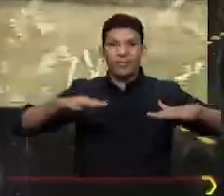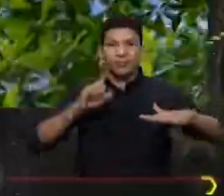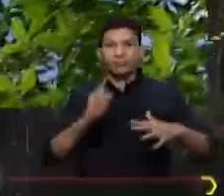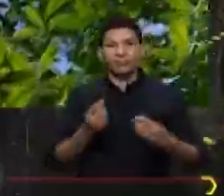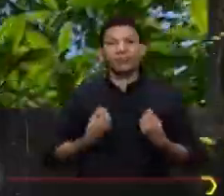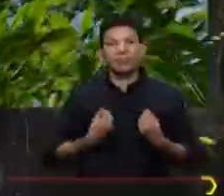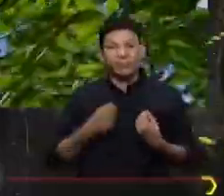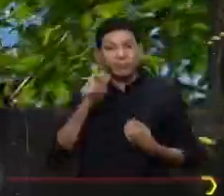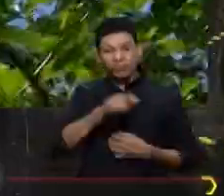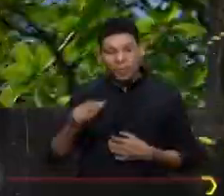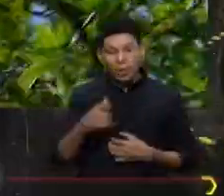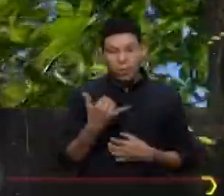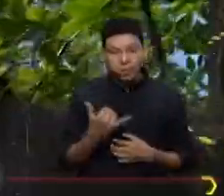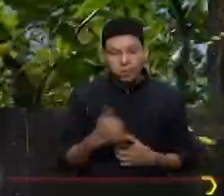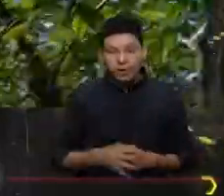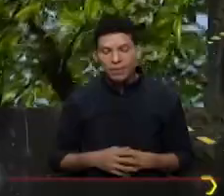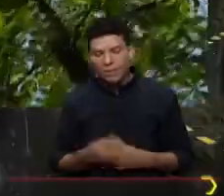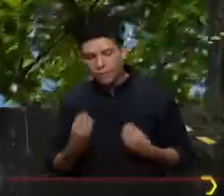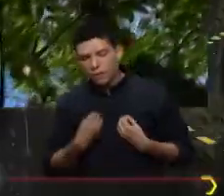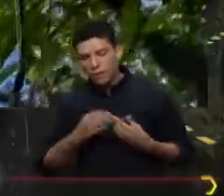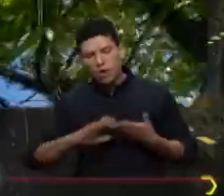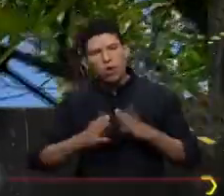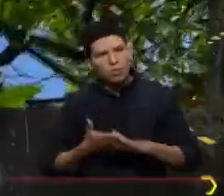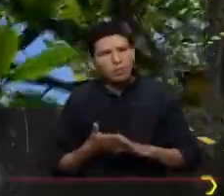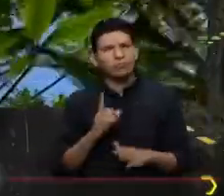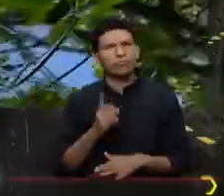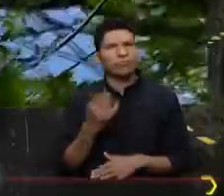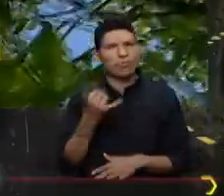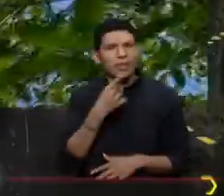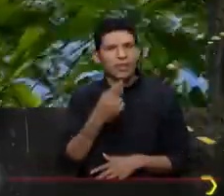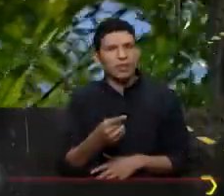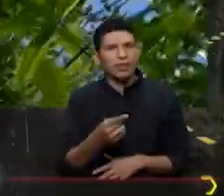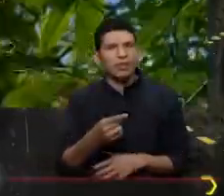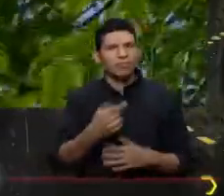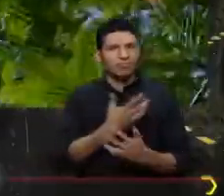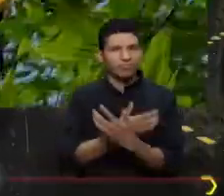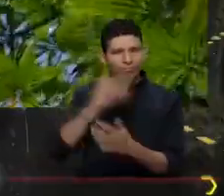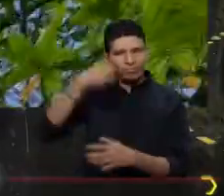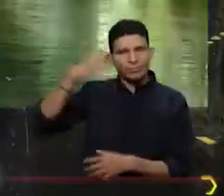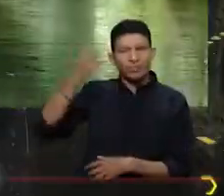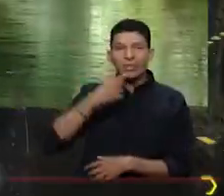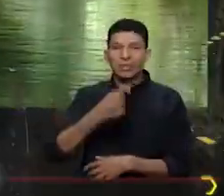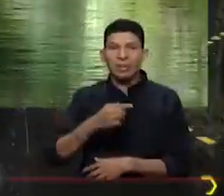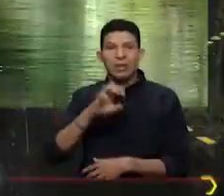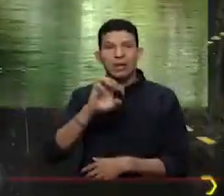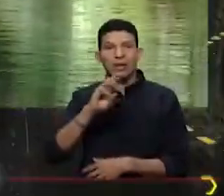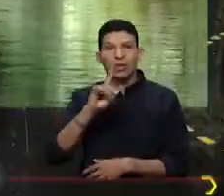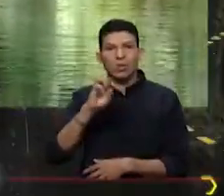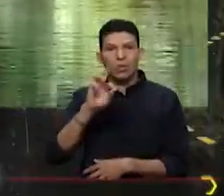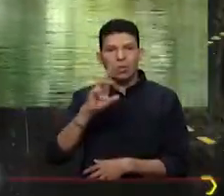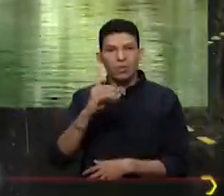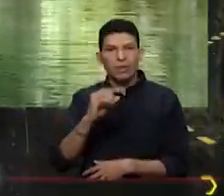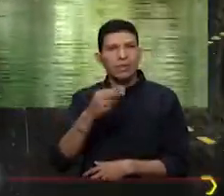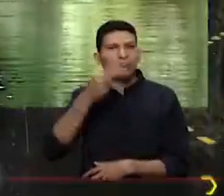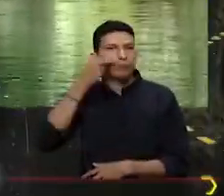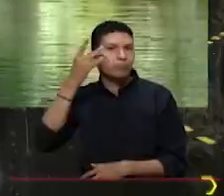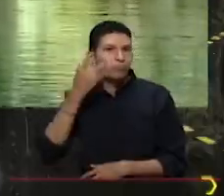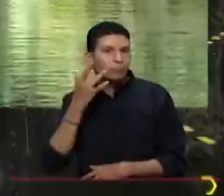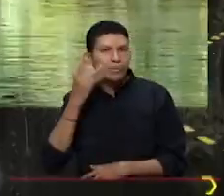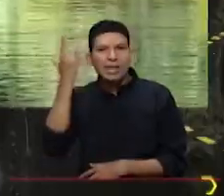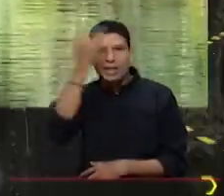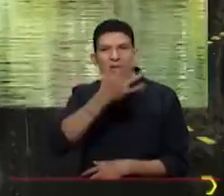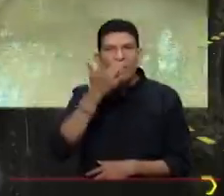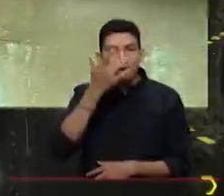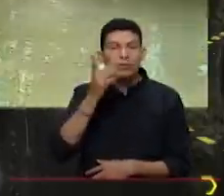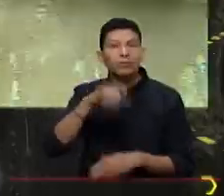habitado por muchas comunidades, ya lo decía el biólogo Eduard, comunidades negras, comunidades indígenas y por